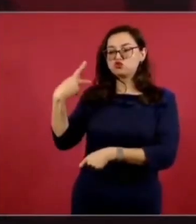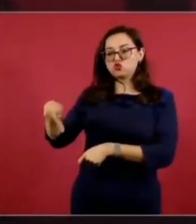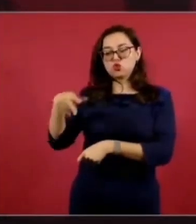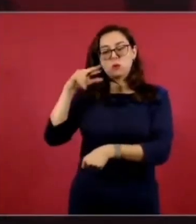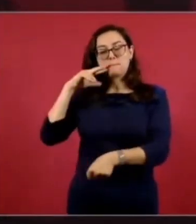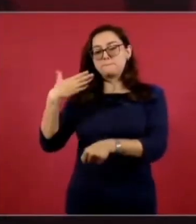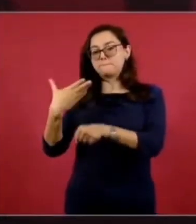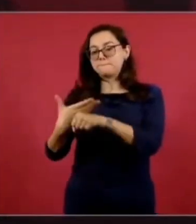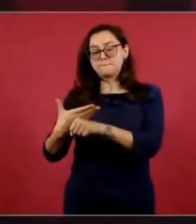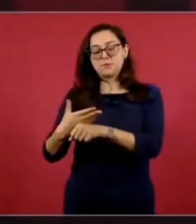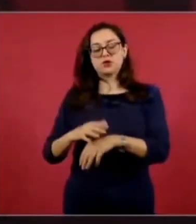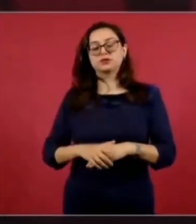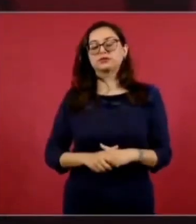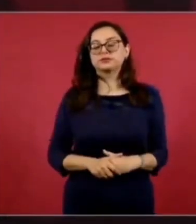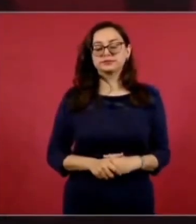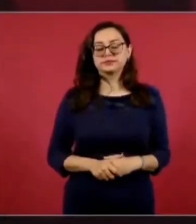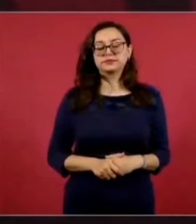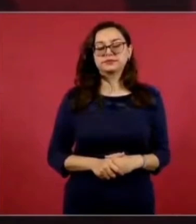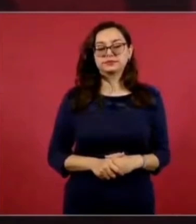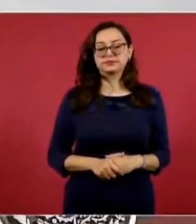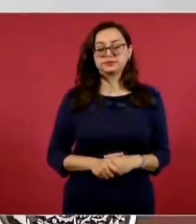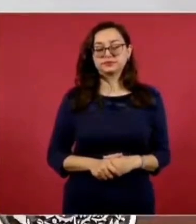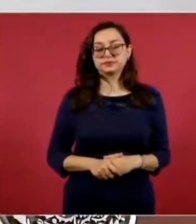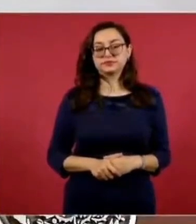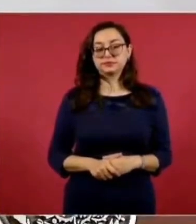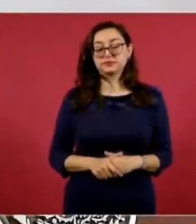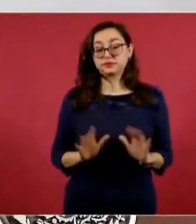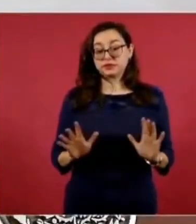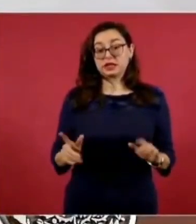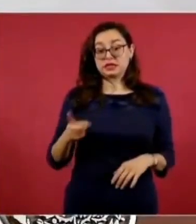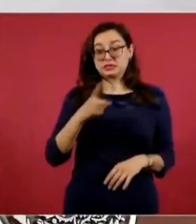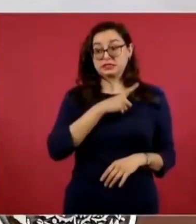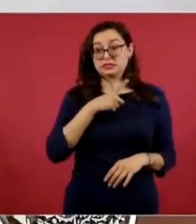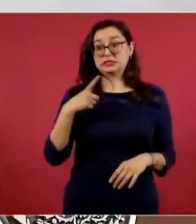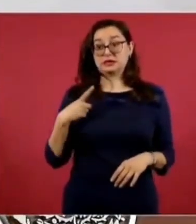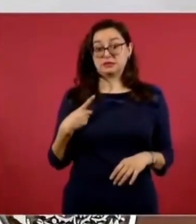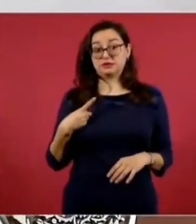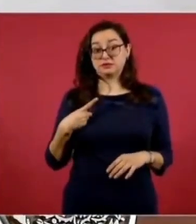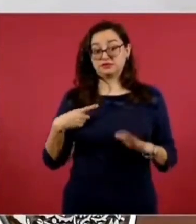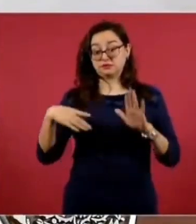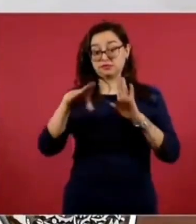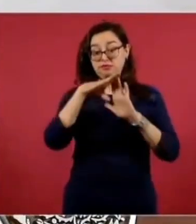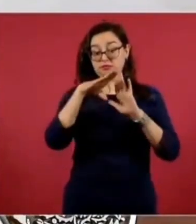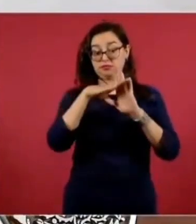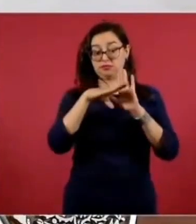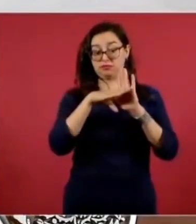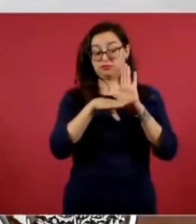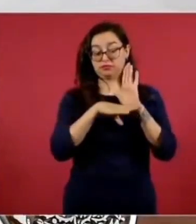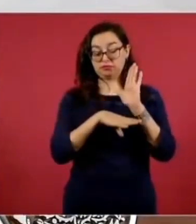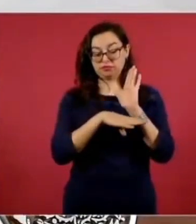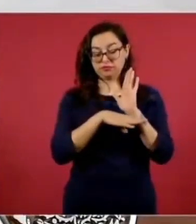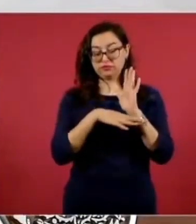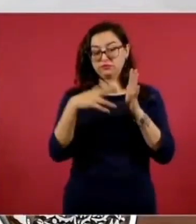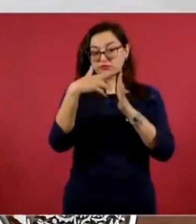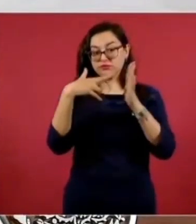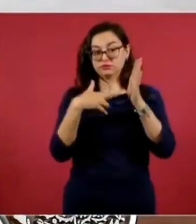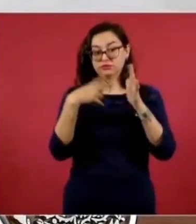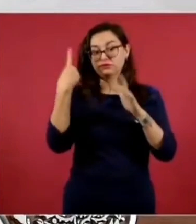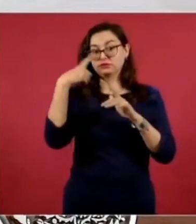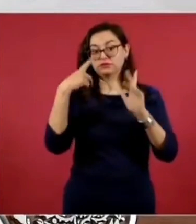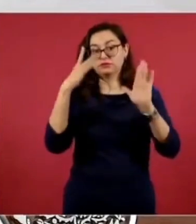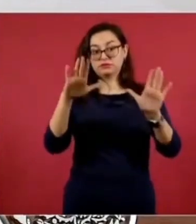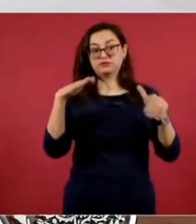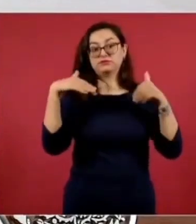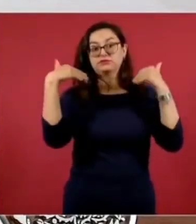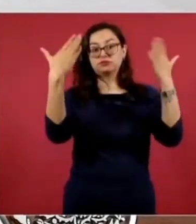aplicar los principios y la política exterior de nuestro